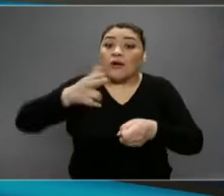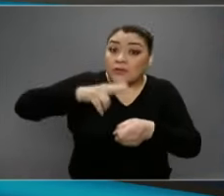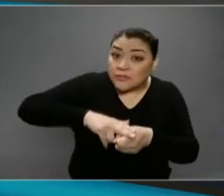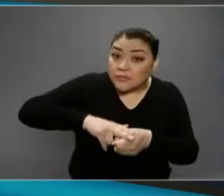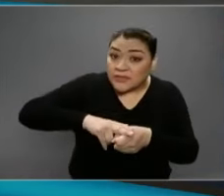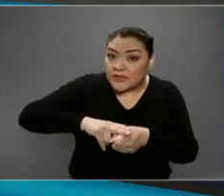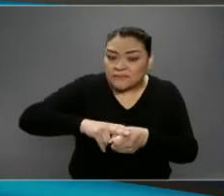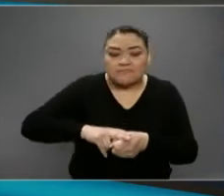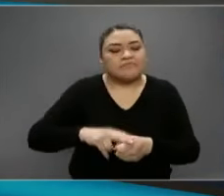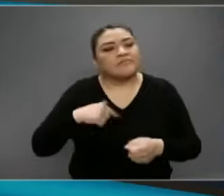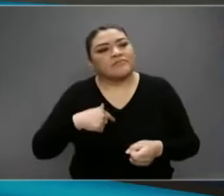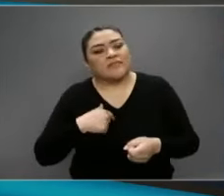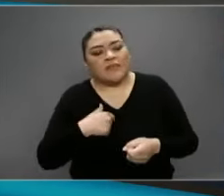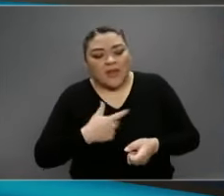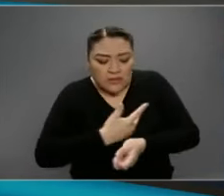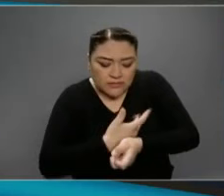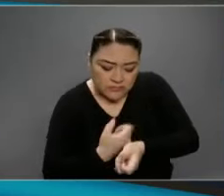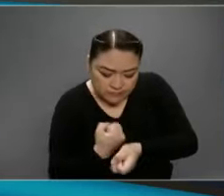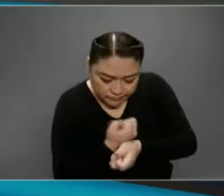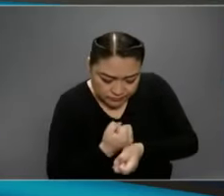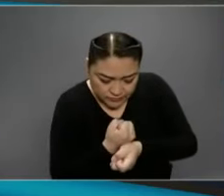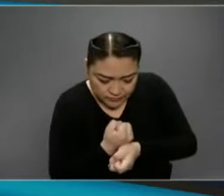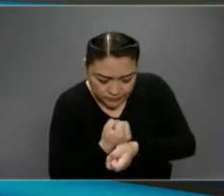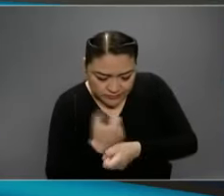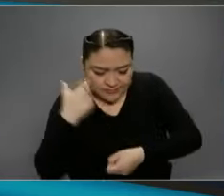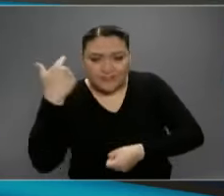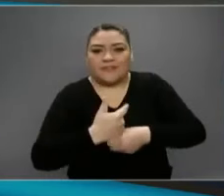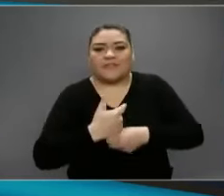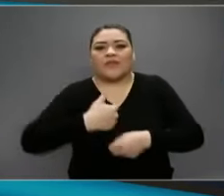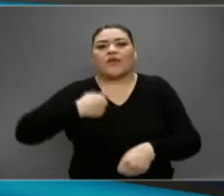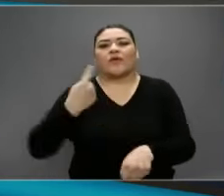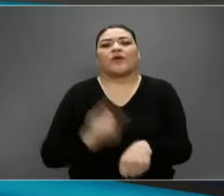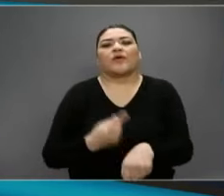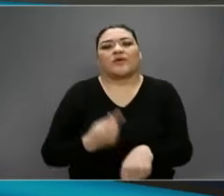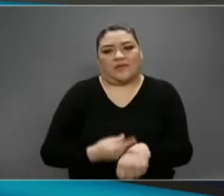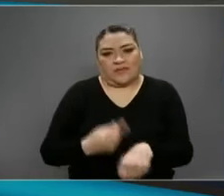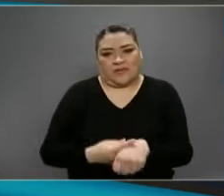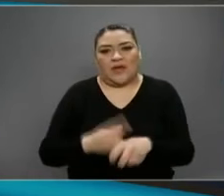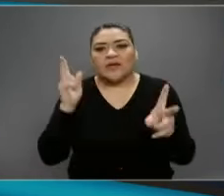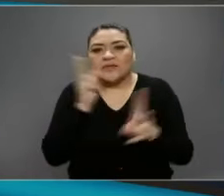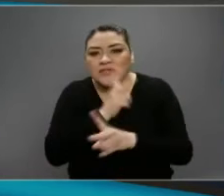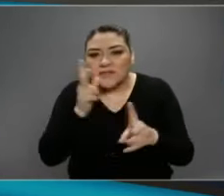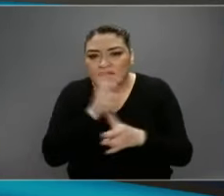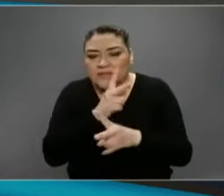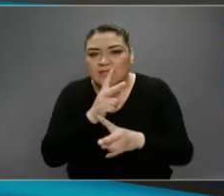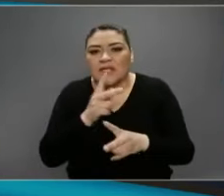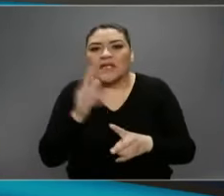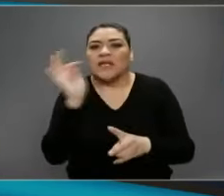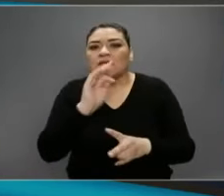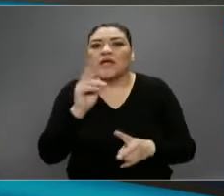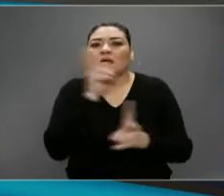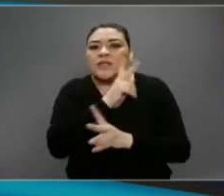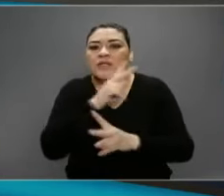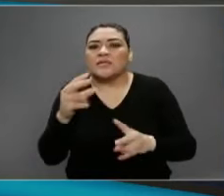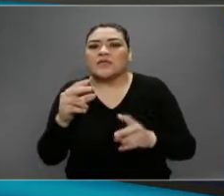Si resulto positivo a COVID-19 y requiero intubación, me van a intubar, me van a meter a una terapia intensiva. No hay